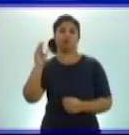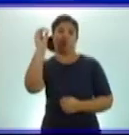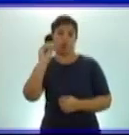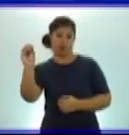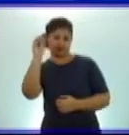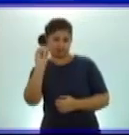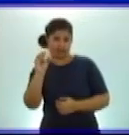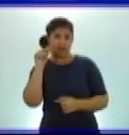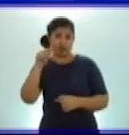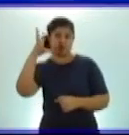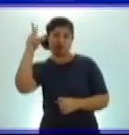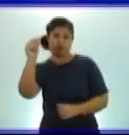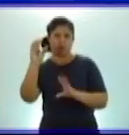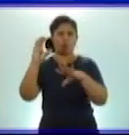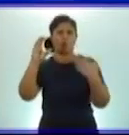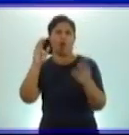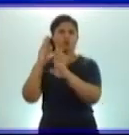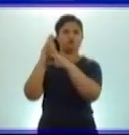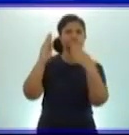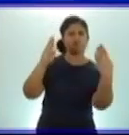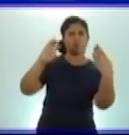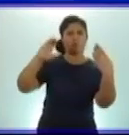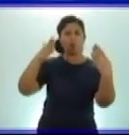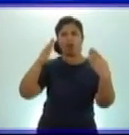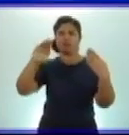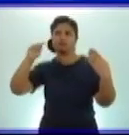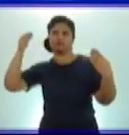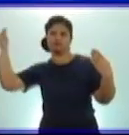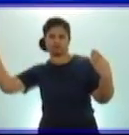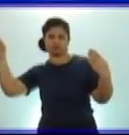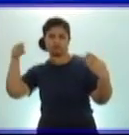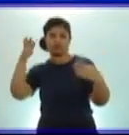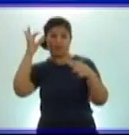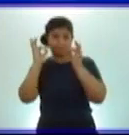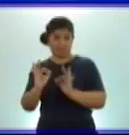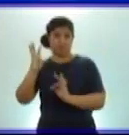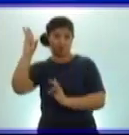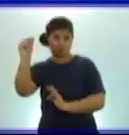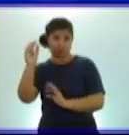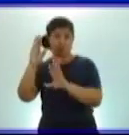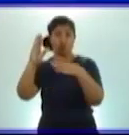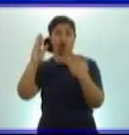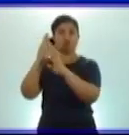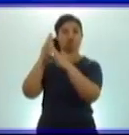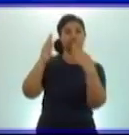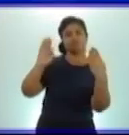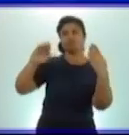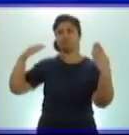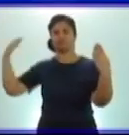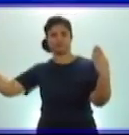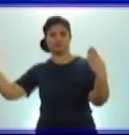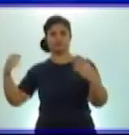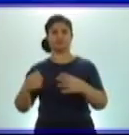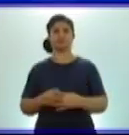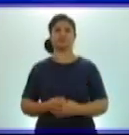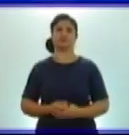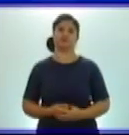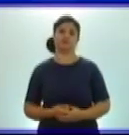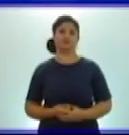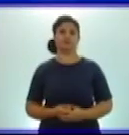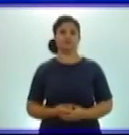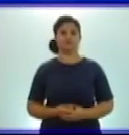Son ejercicios que nos presentan con un enfoque o de manera diferente a los que yo presenté